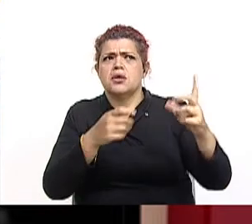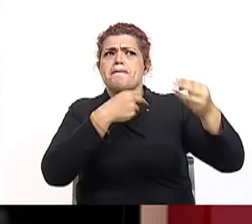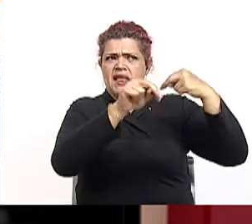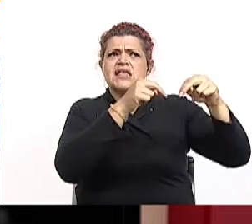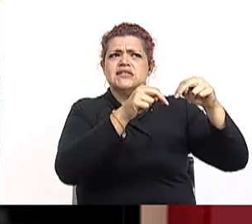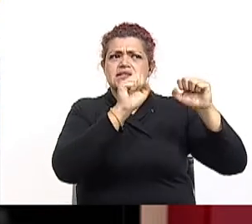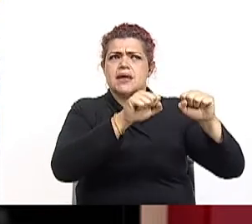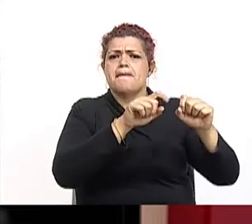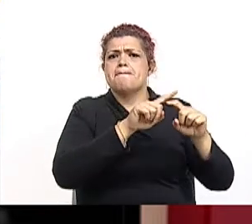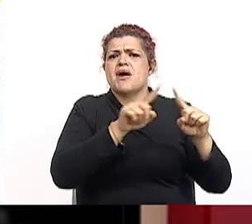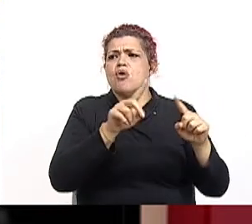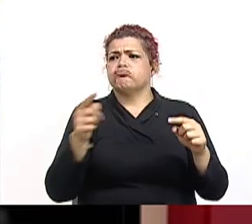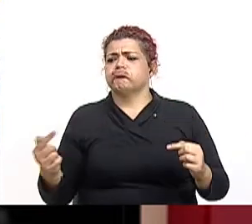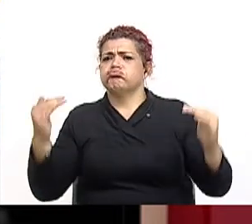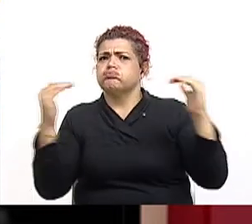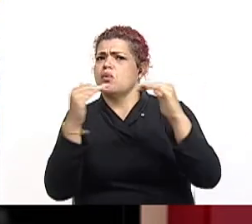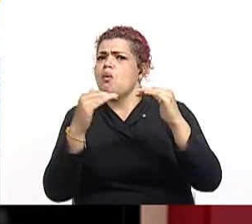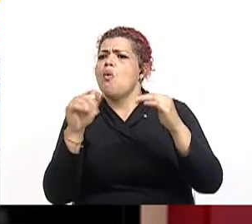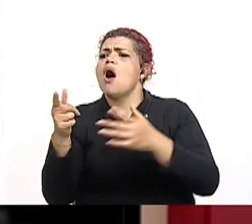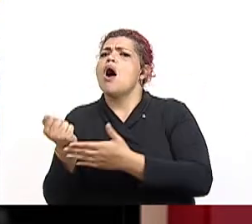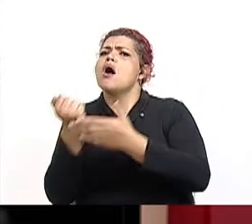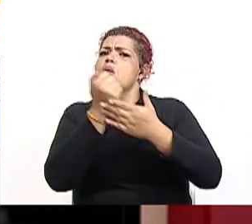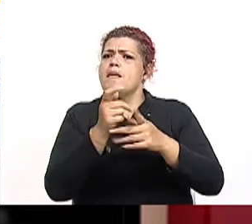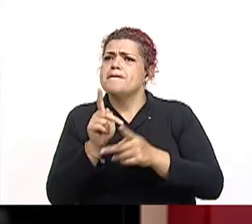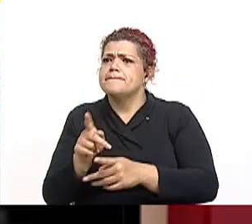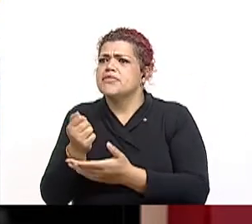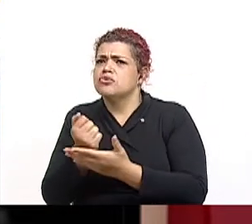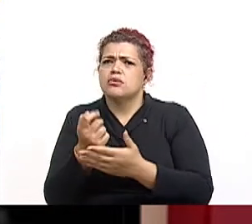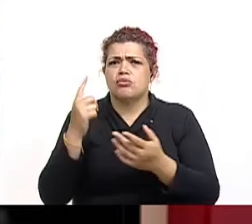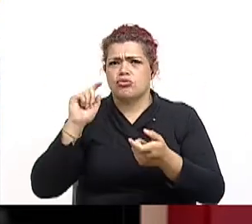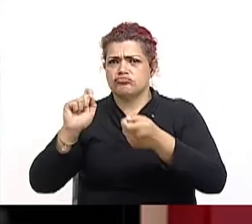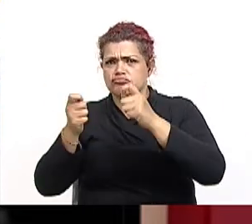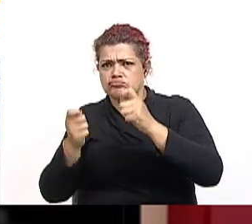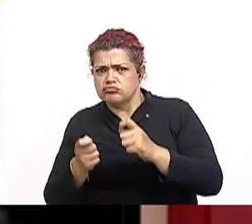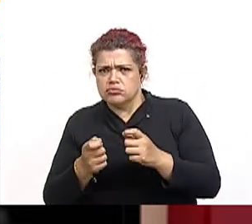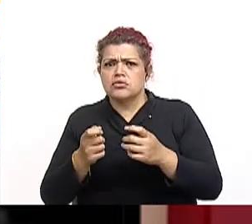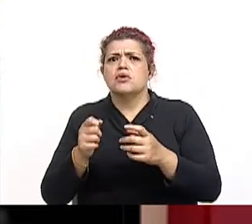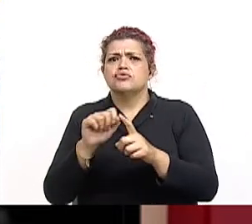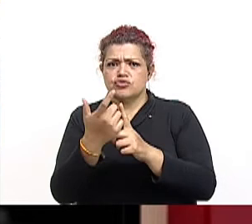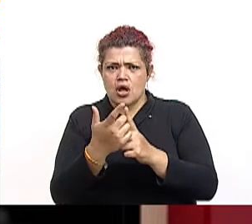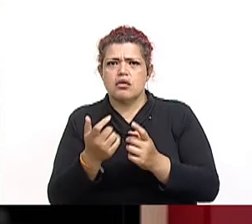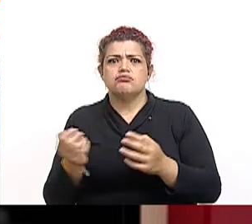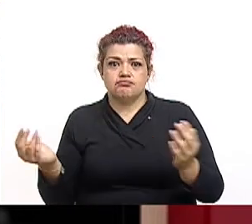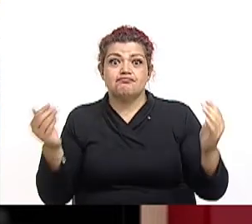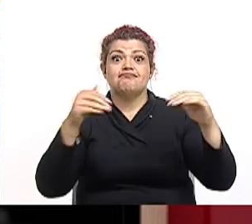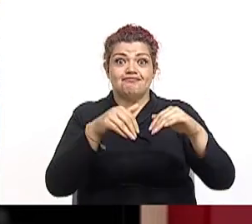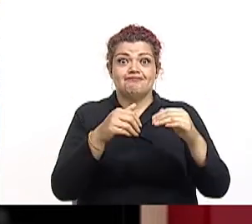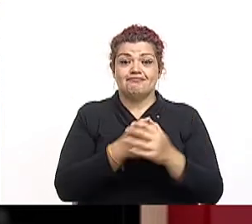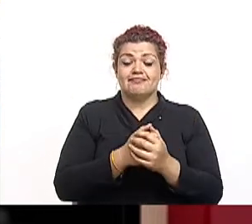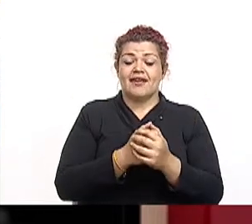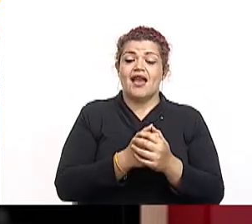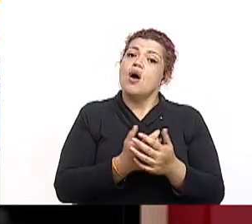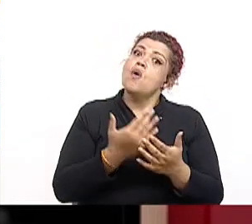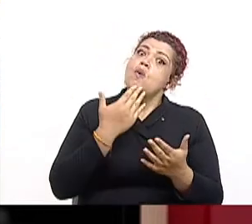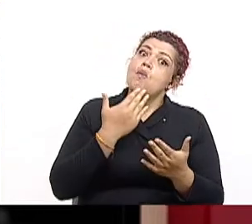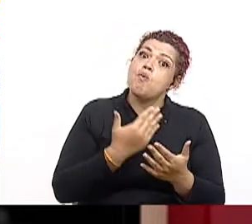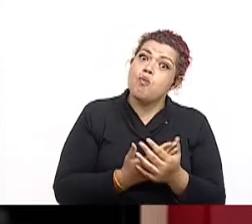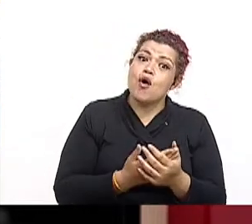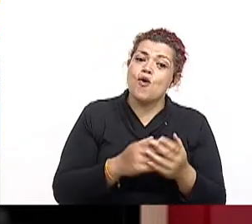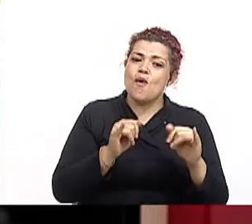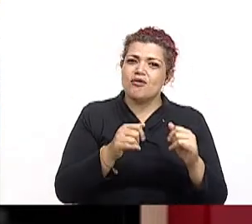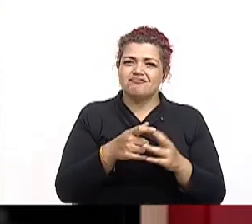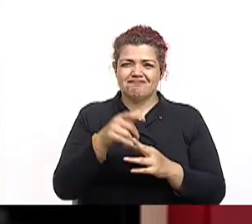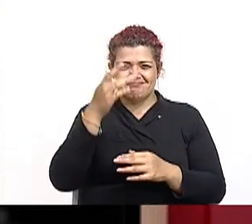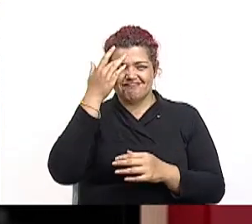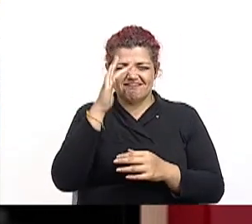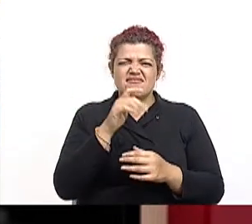interesante, qué buen partido, acabamos de ver a buenos jugadores, me llamó mucho la atención la participación del técnico Ricardo Jiménez, inteligente,